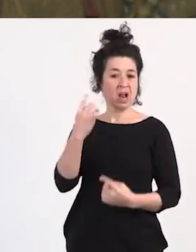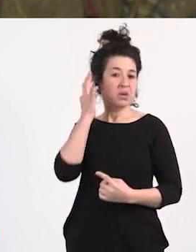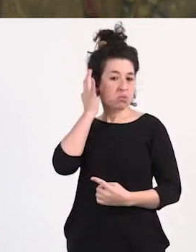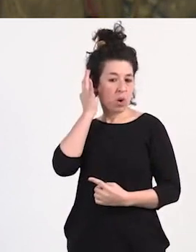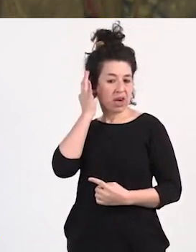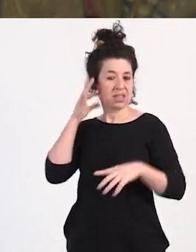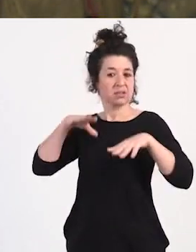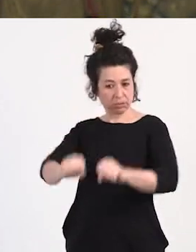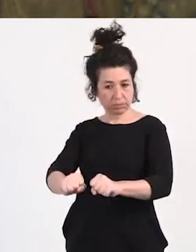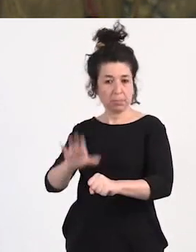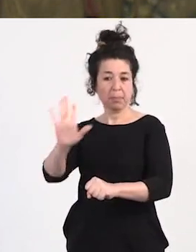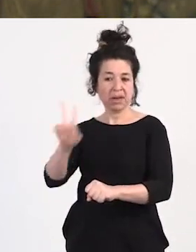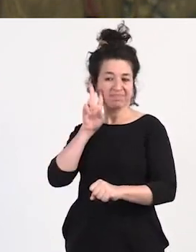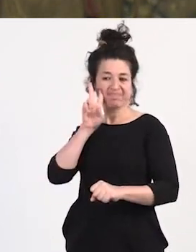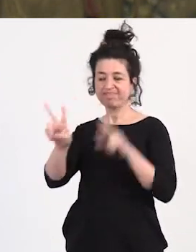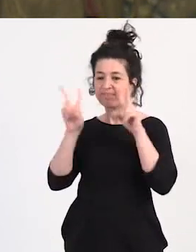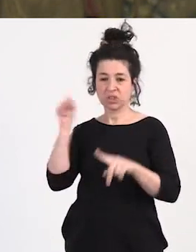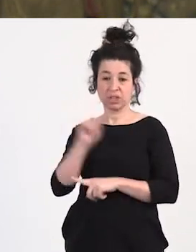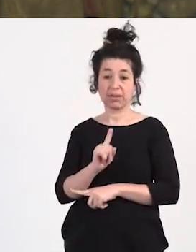este caso las trabajadoras sexuales, ¿no es cierto?